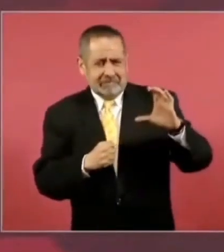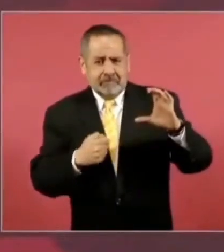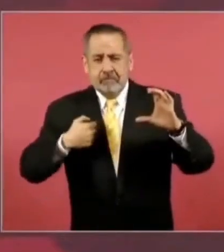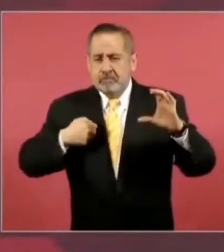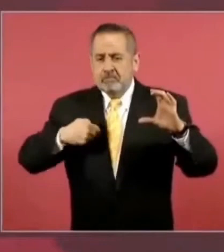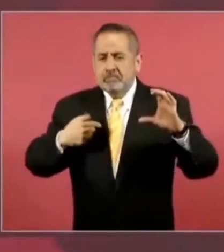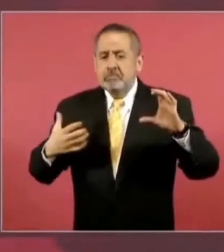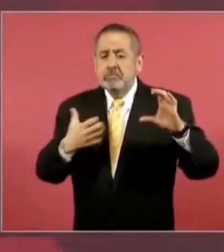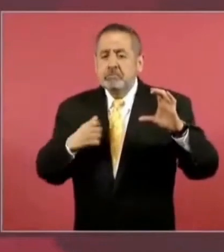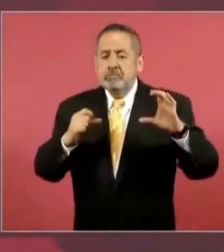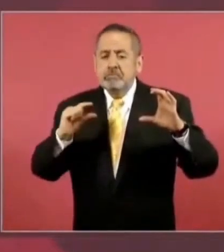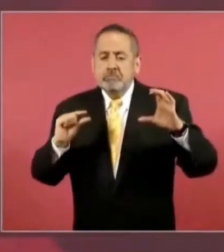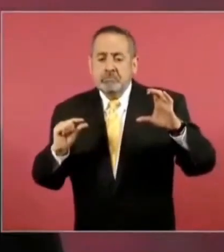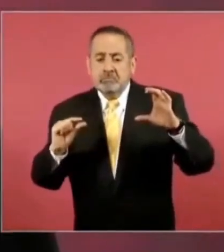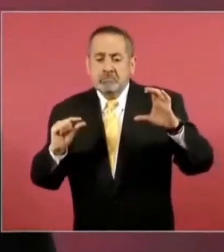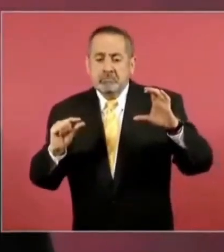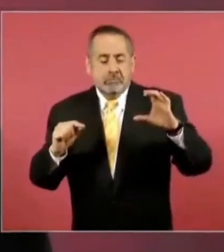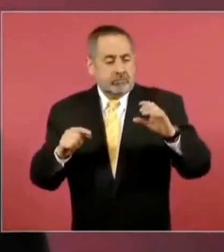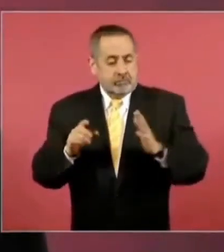violan la Constitución,